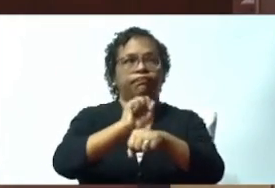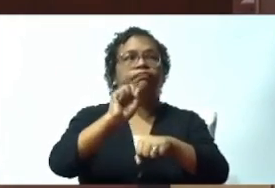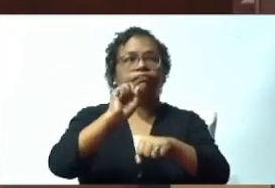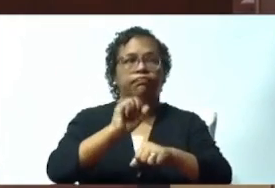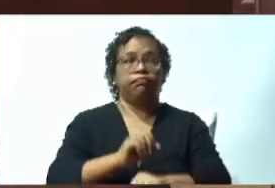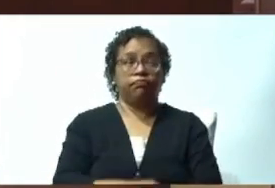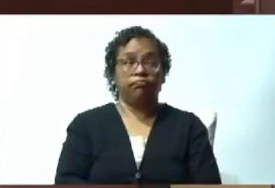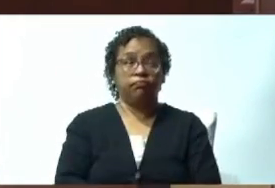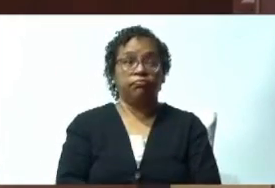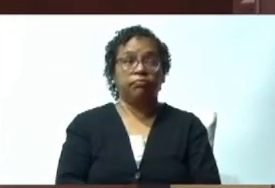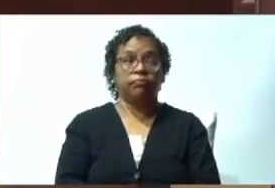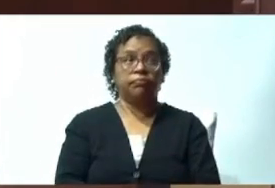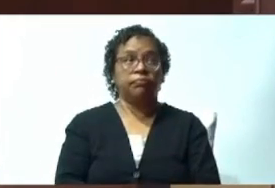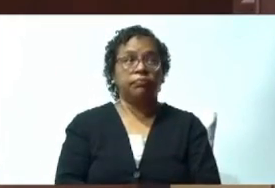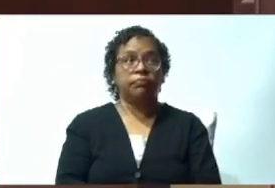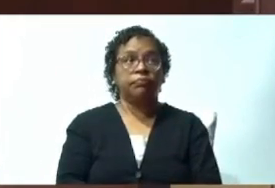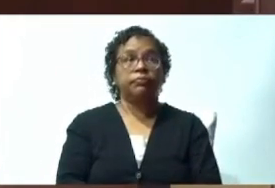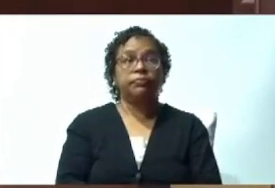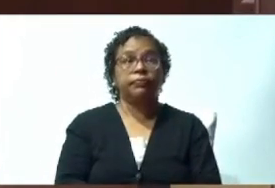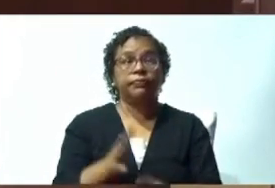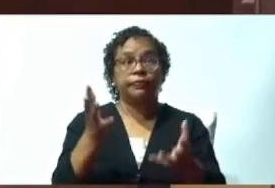al señor secretario.